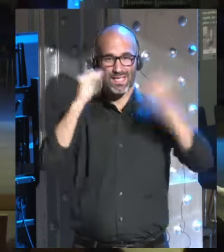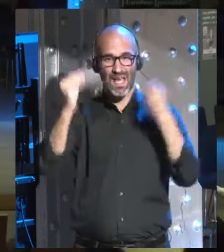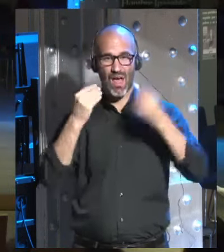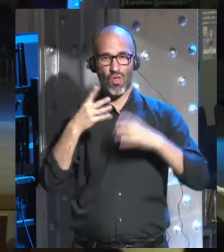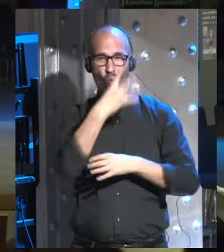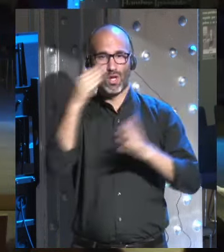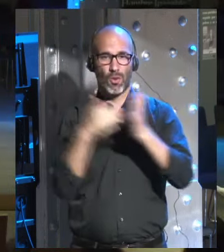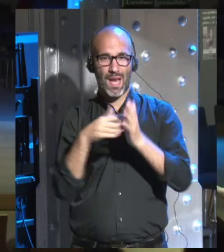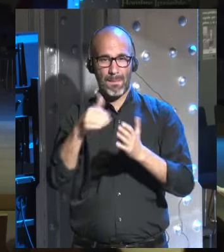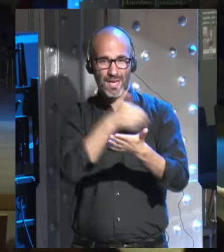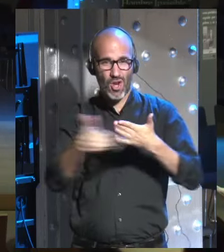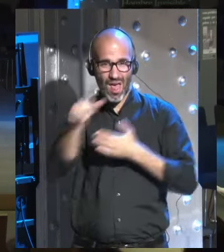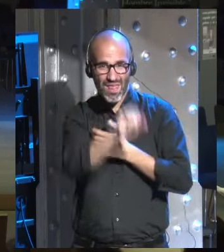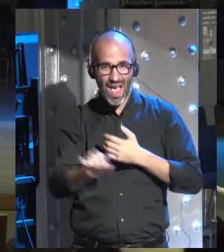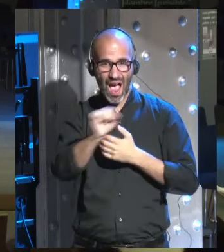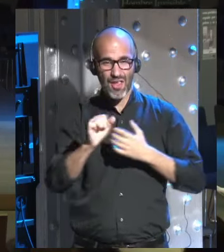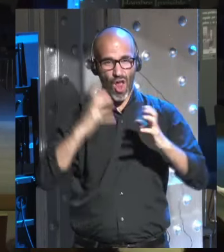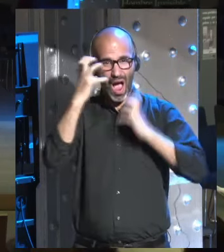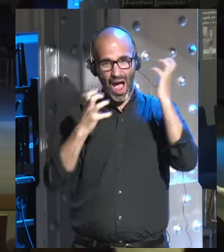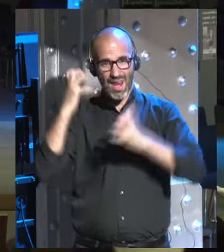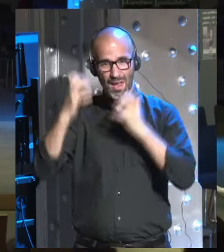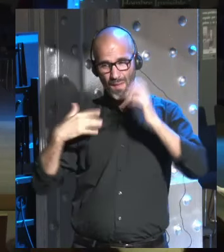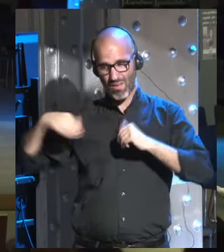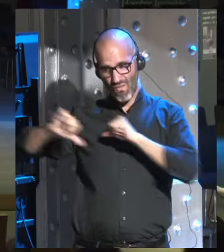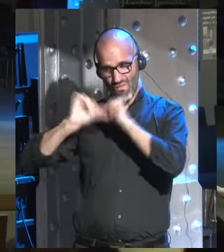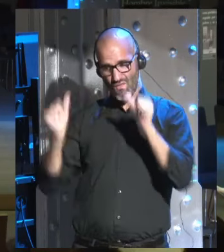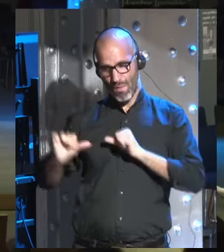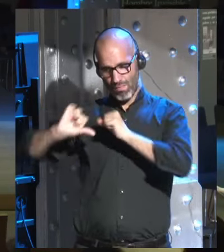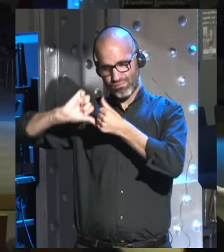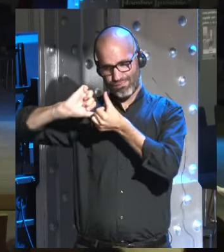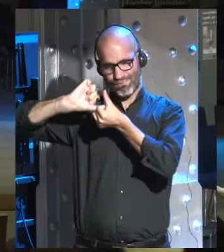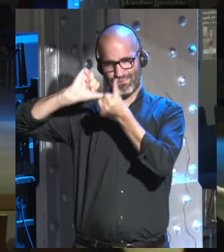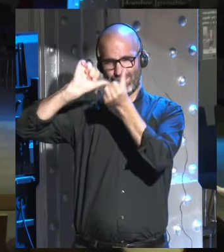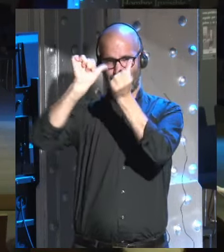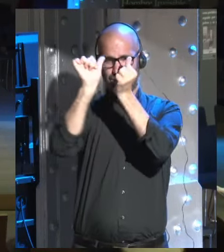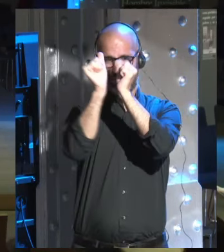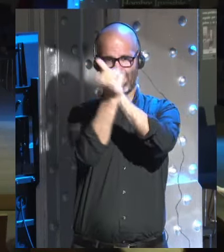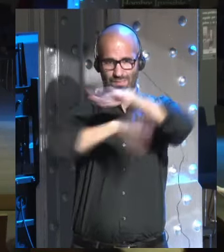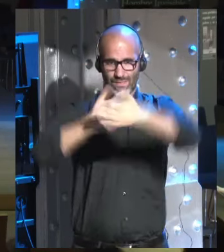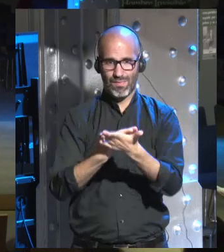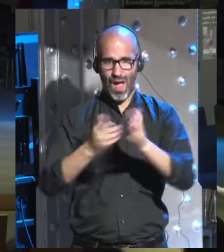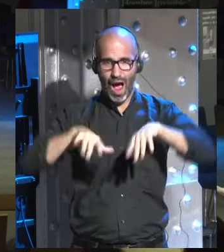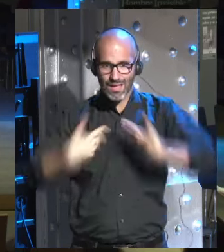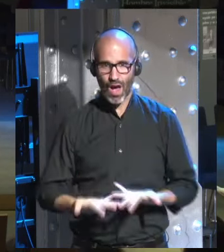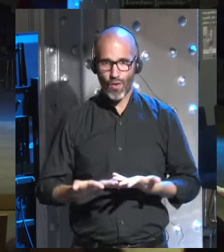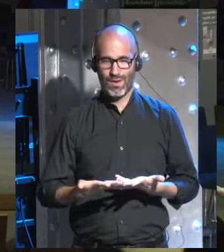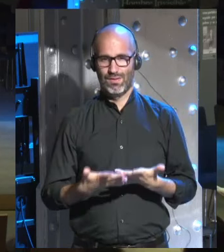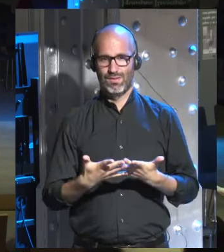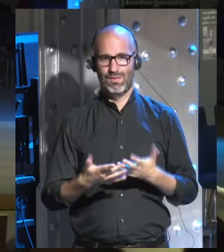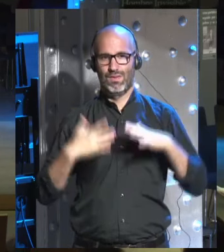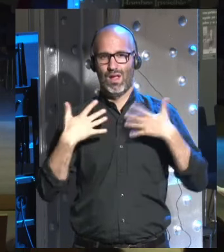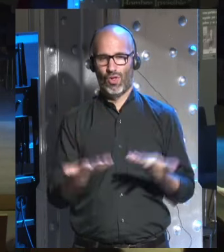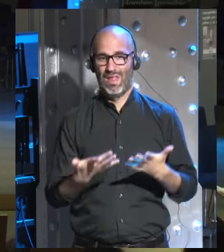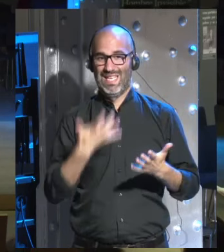los animales, los organismos, han estado cambiando de manera constante por ese proceso conocido de la selección natural. Así